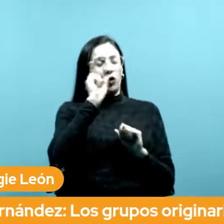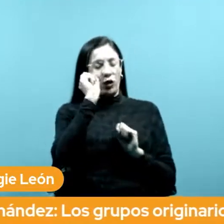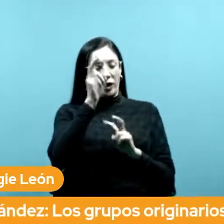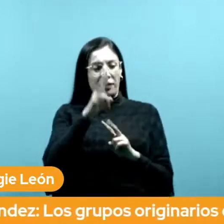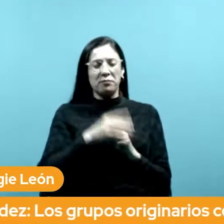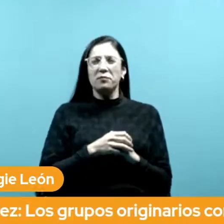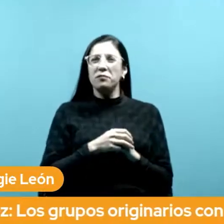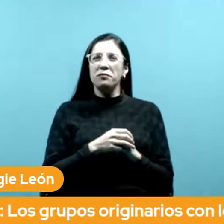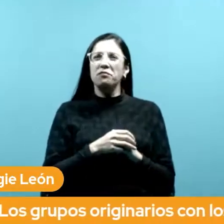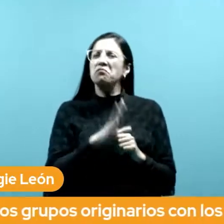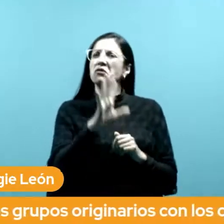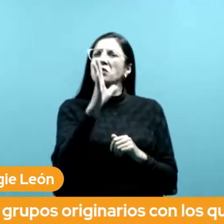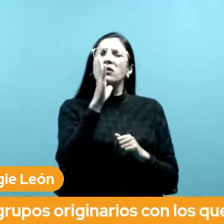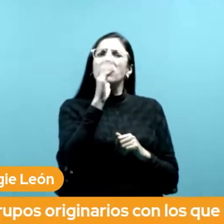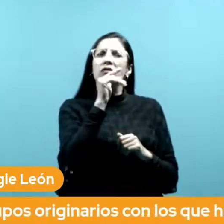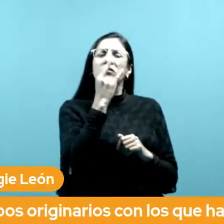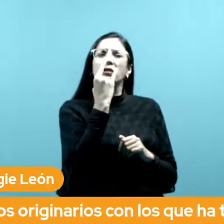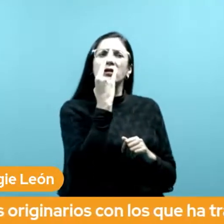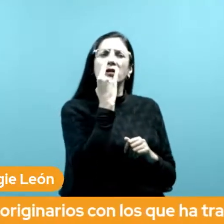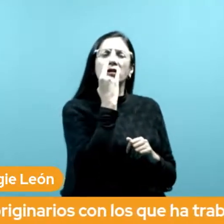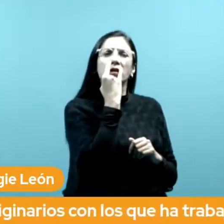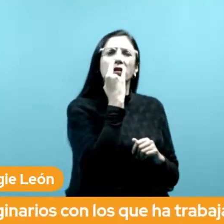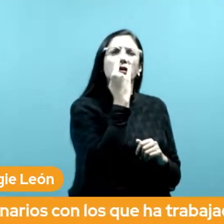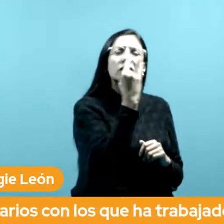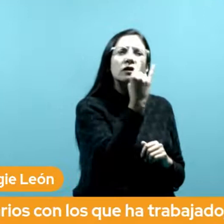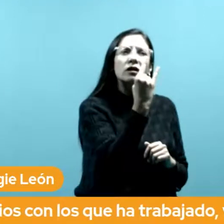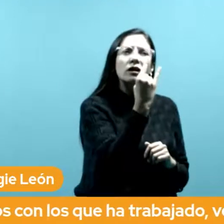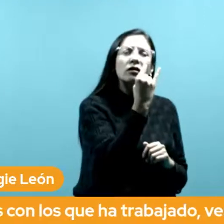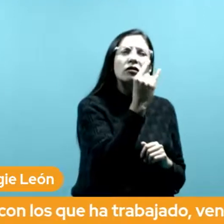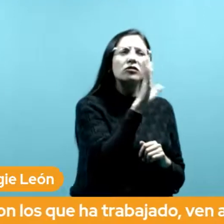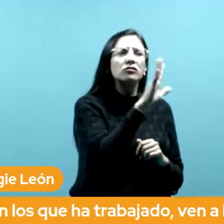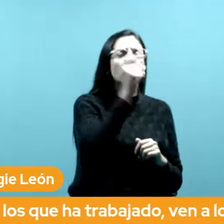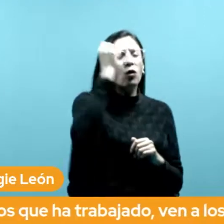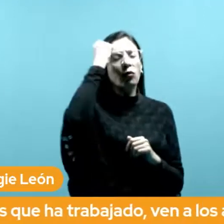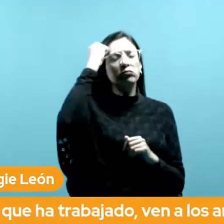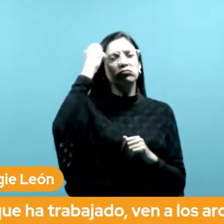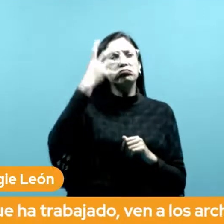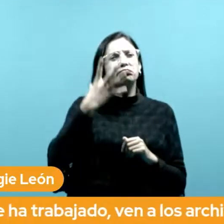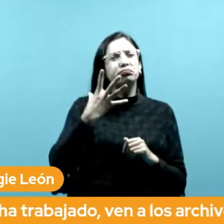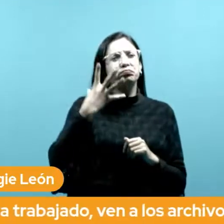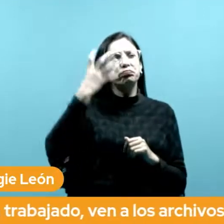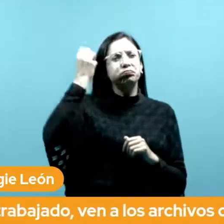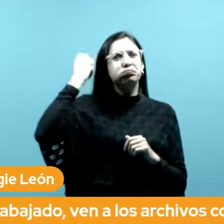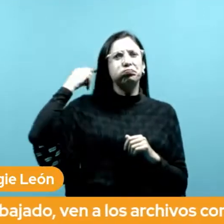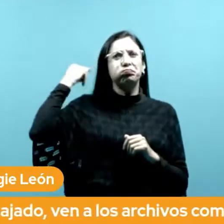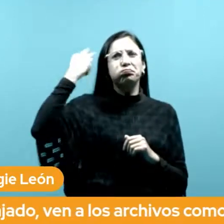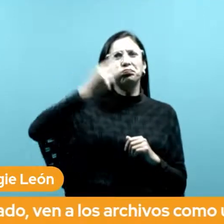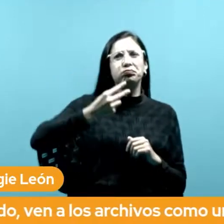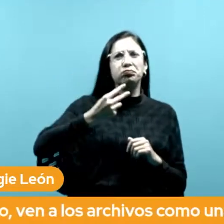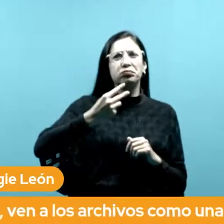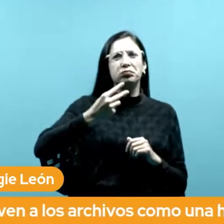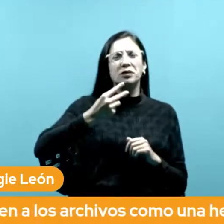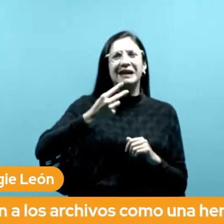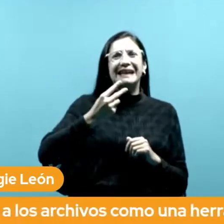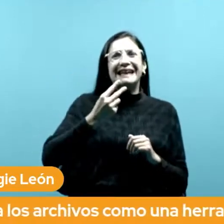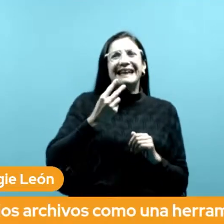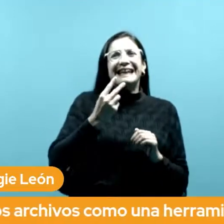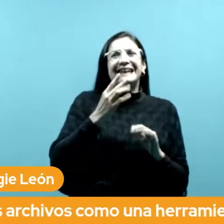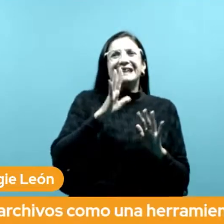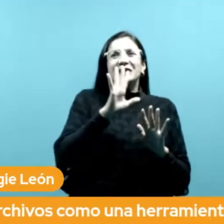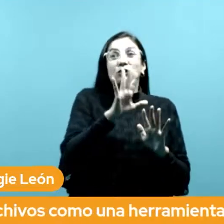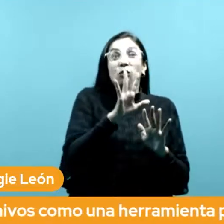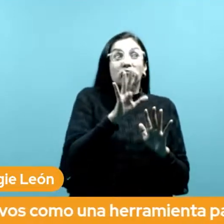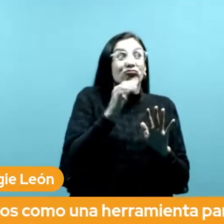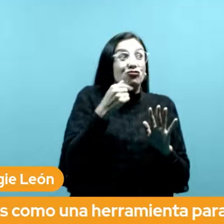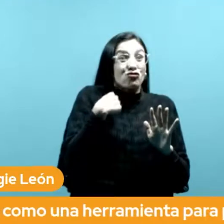interés en preservar las memorias en un archivo en todo caso no puedo contestar categóricamente y para todos los pueblos